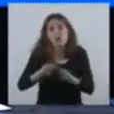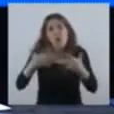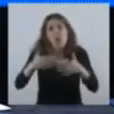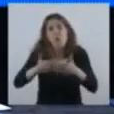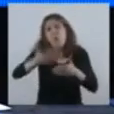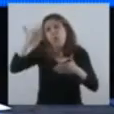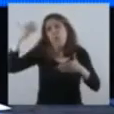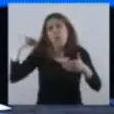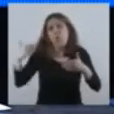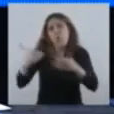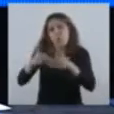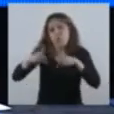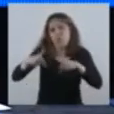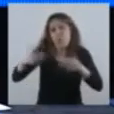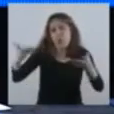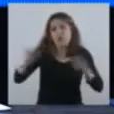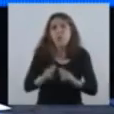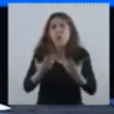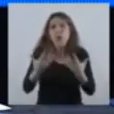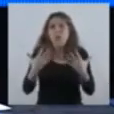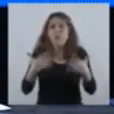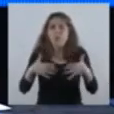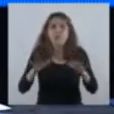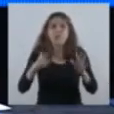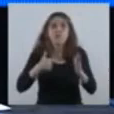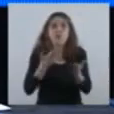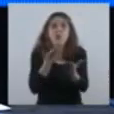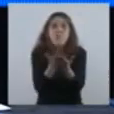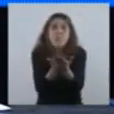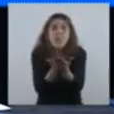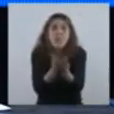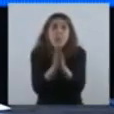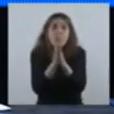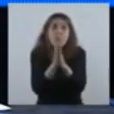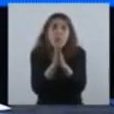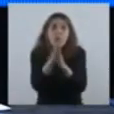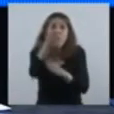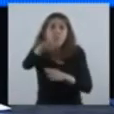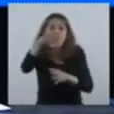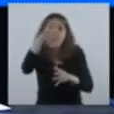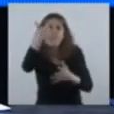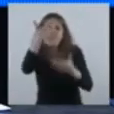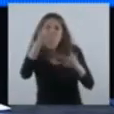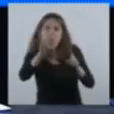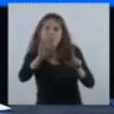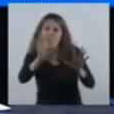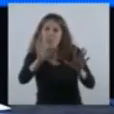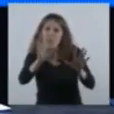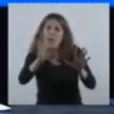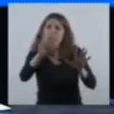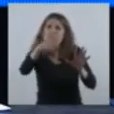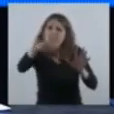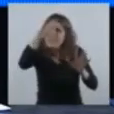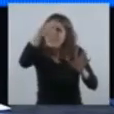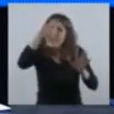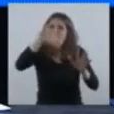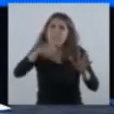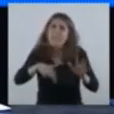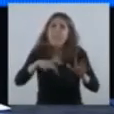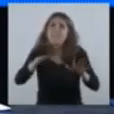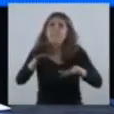tiempo. Yo les pido que no nos dejemos confundir, que entendamos la gravedad de la situación